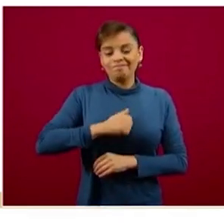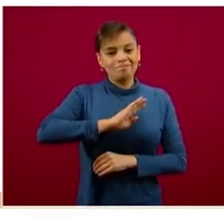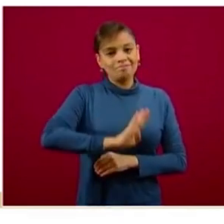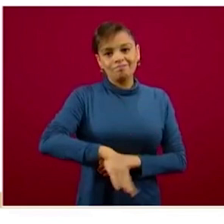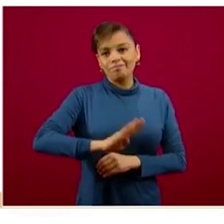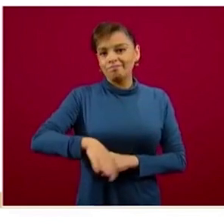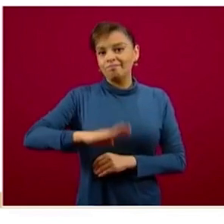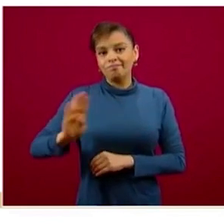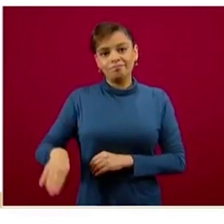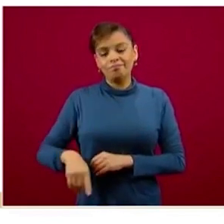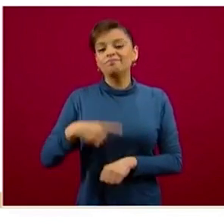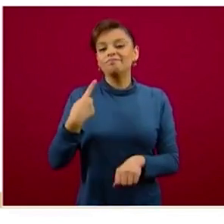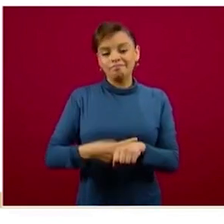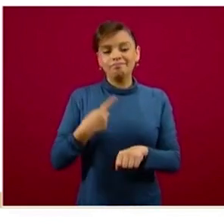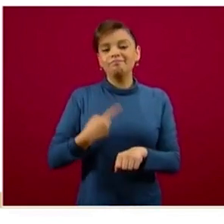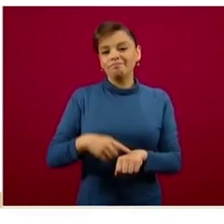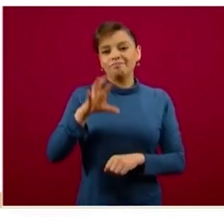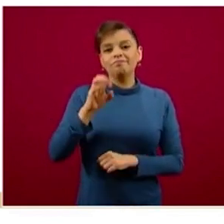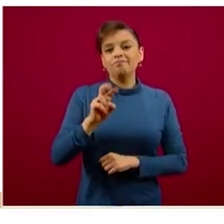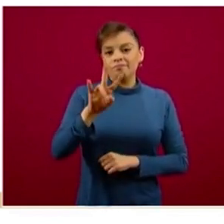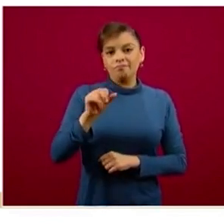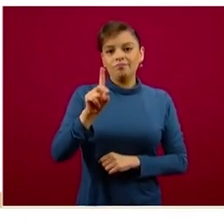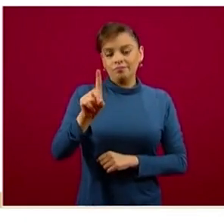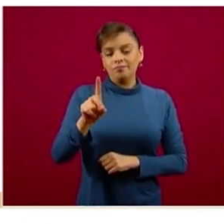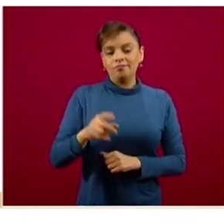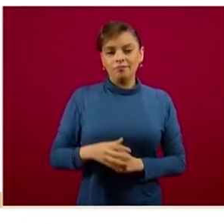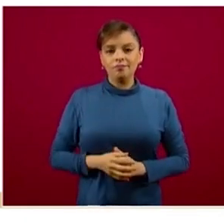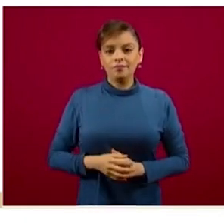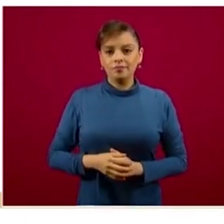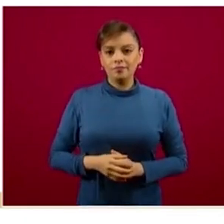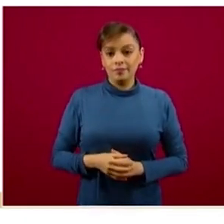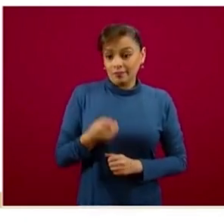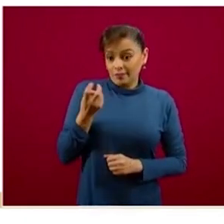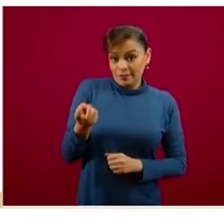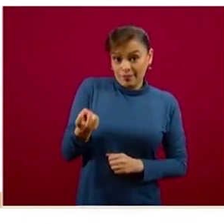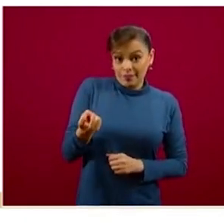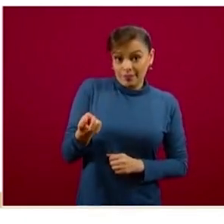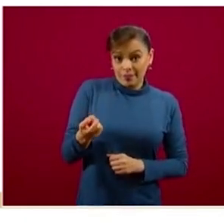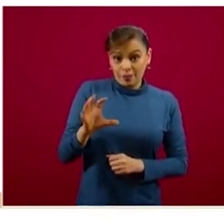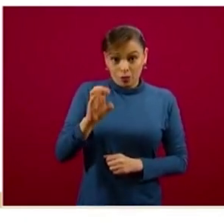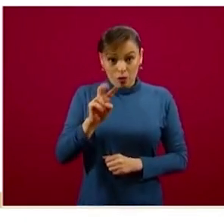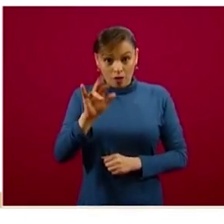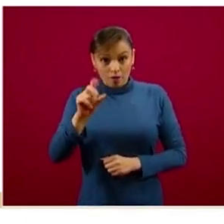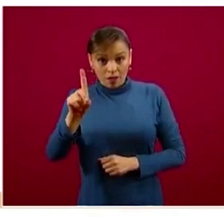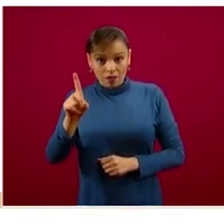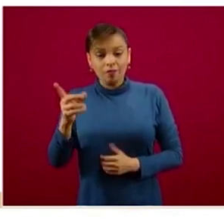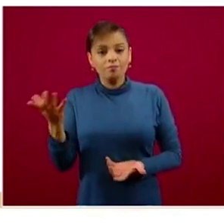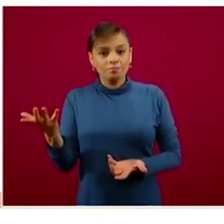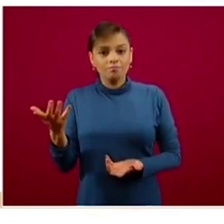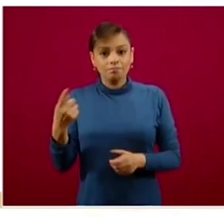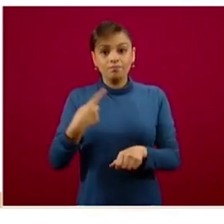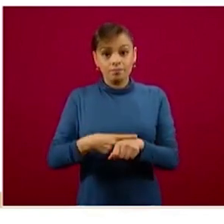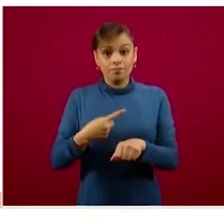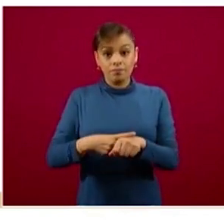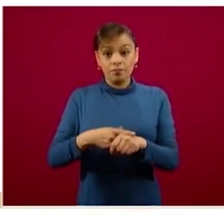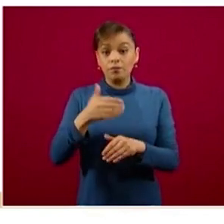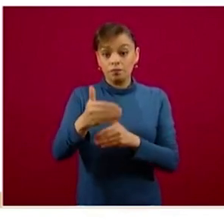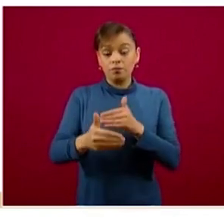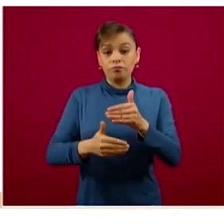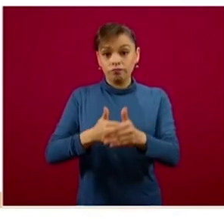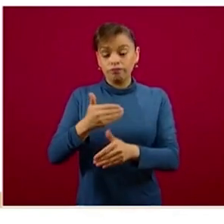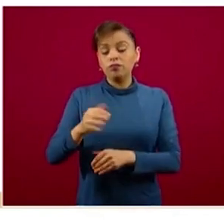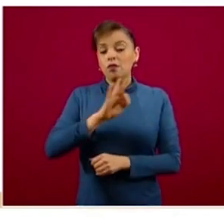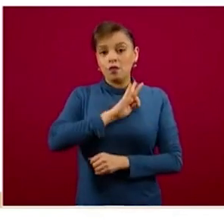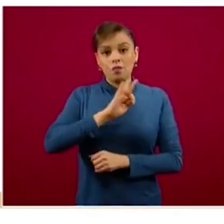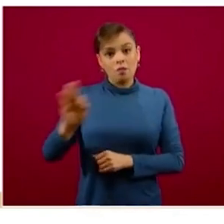consecuencia de COVID, precisamente porque COVID es una enfermedad que puede causar muerte, puede causar muerte